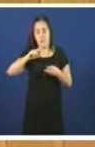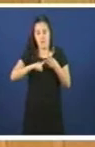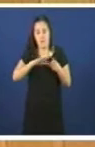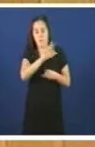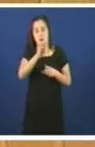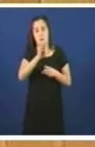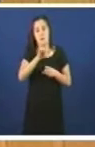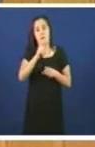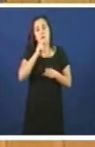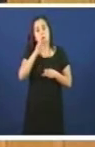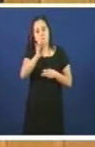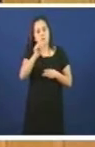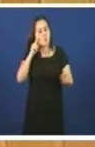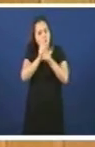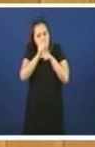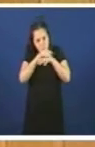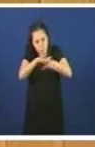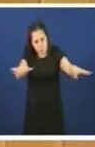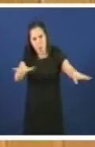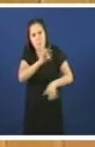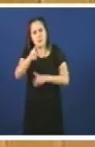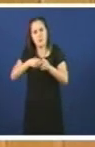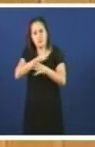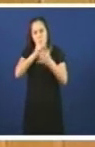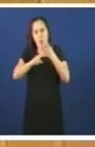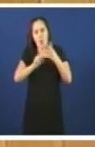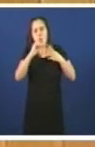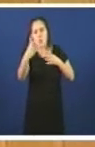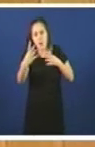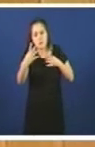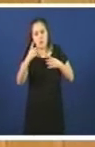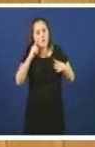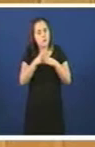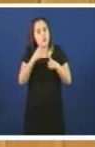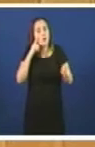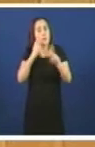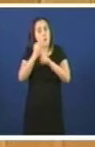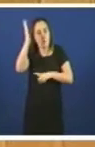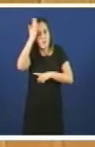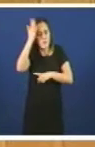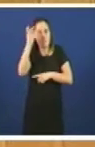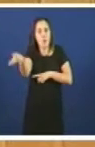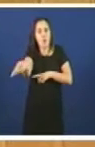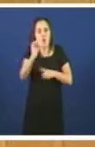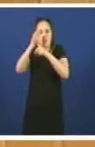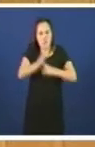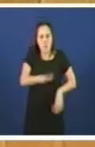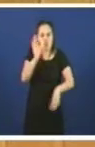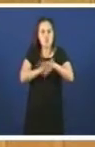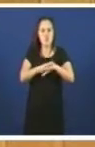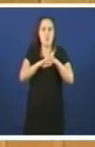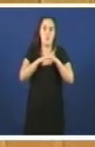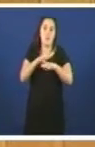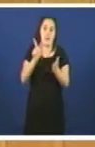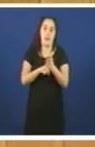a extensión do seu conhecemento e uso. En cuarto lugar, a aplicación do principio de non-discriminación por razón da lingua. A